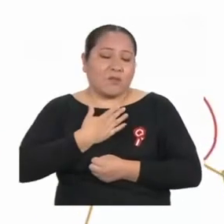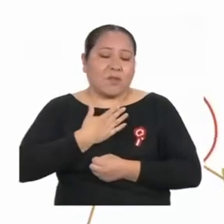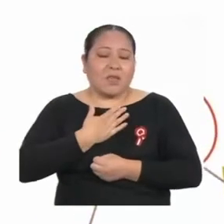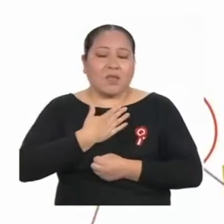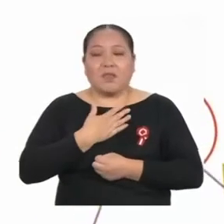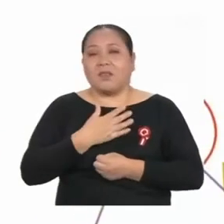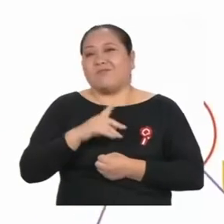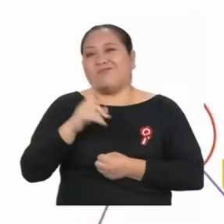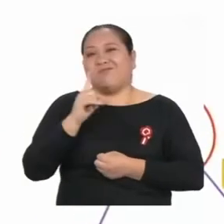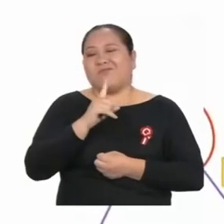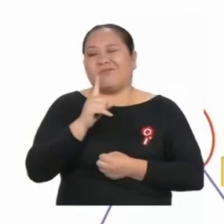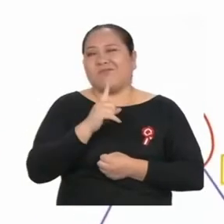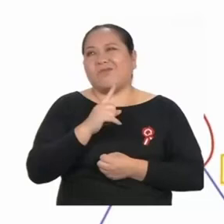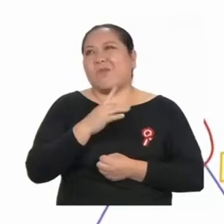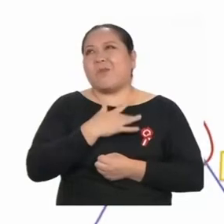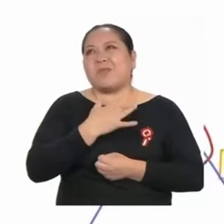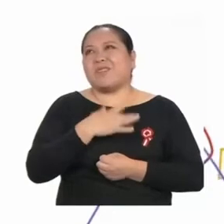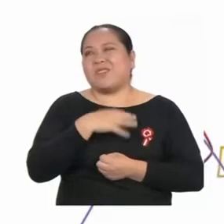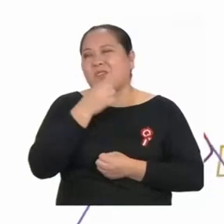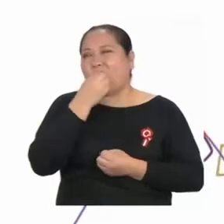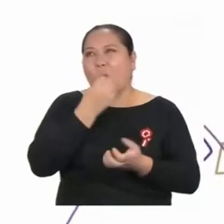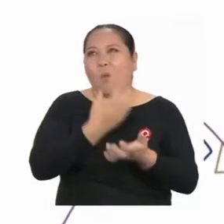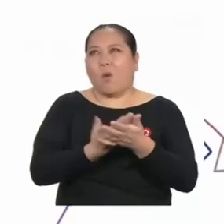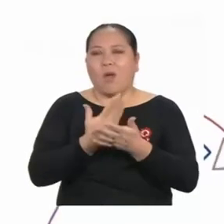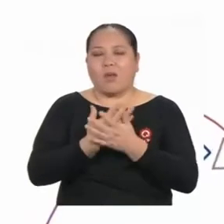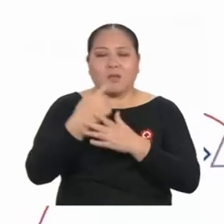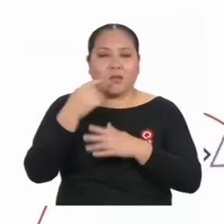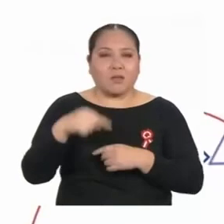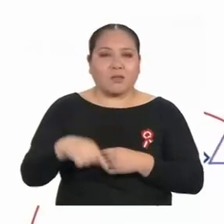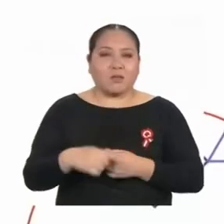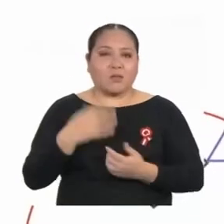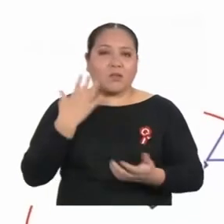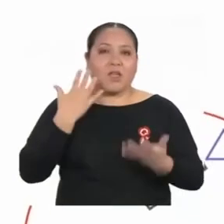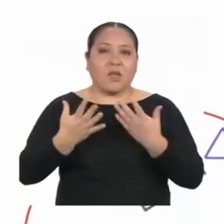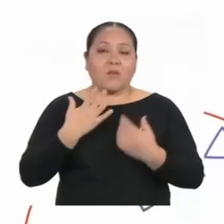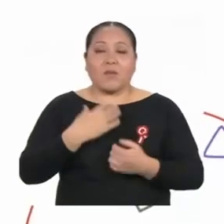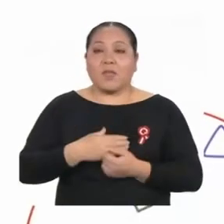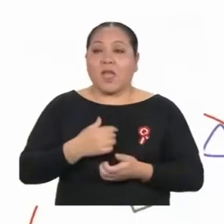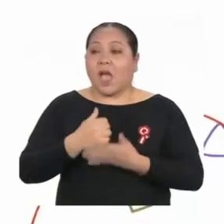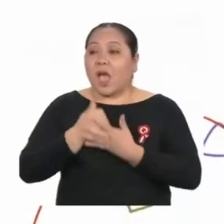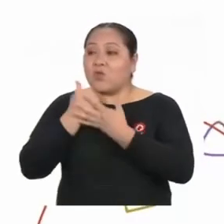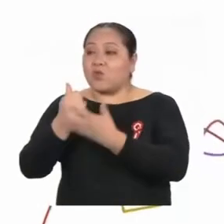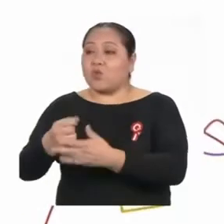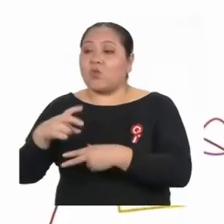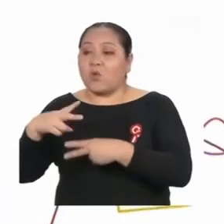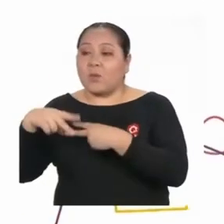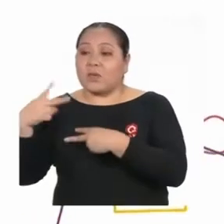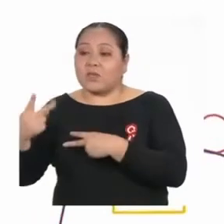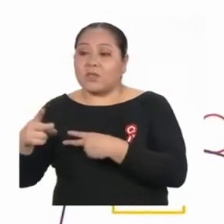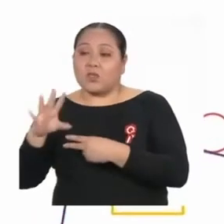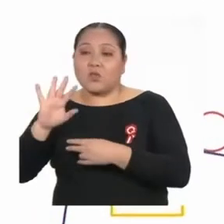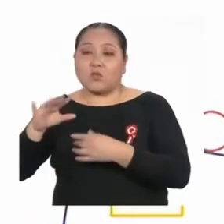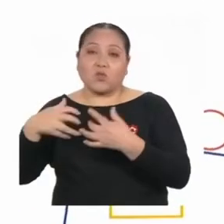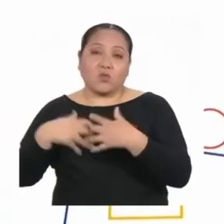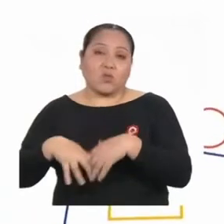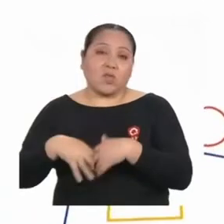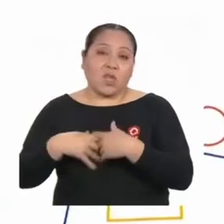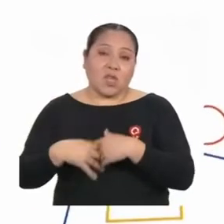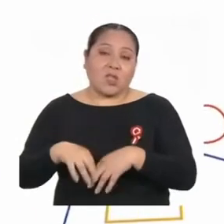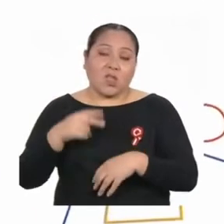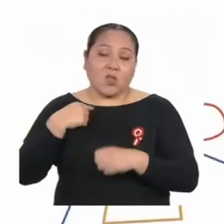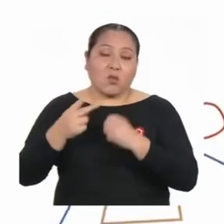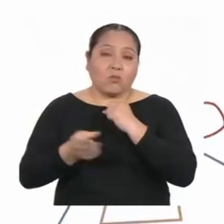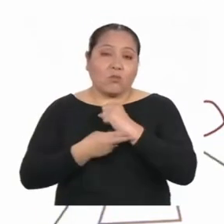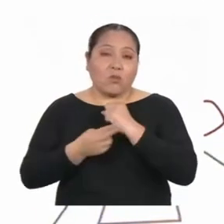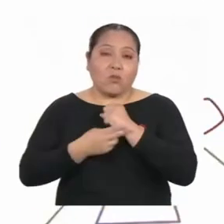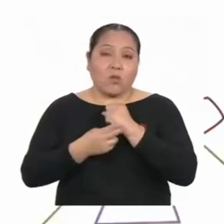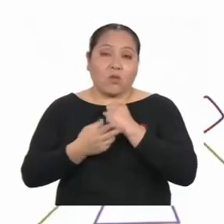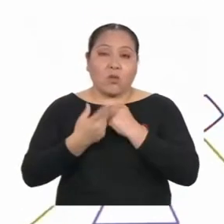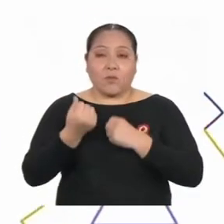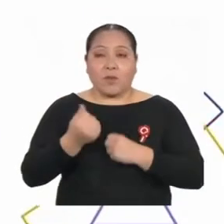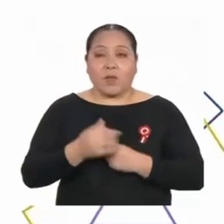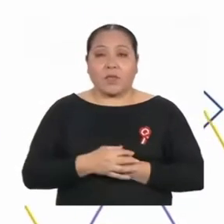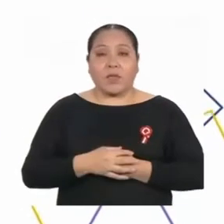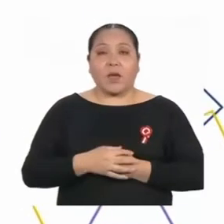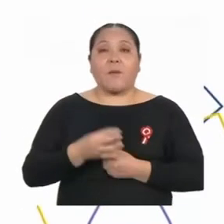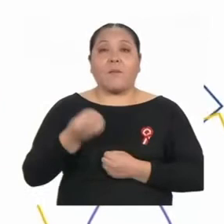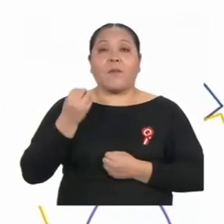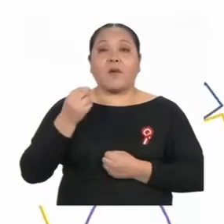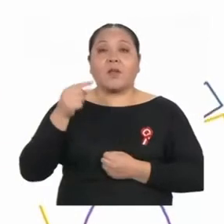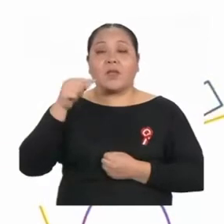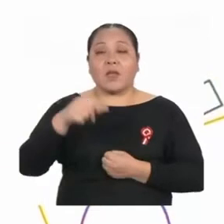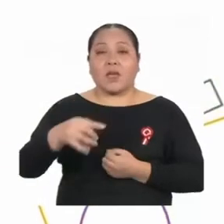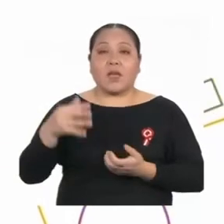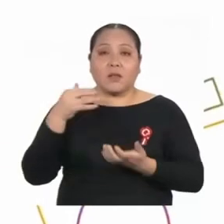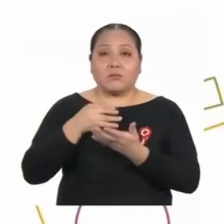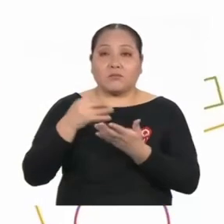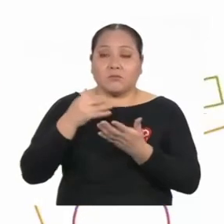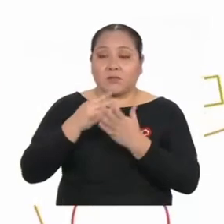soy tan bueno en esto. Tal vez mejor ayudo a un vecino en su negocio y ahorro. Porque los estudios no